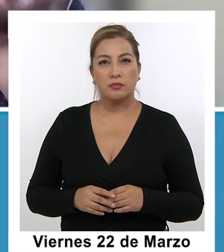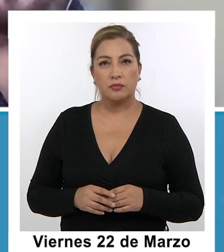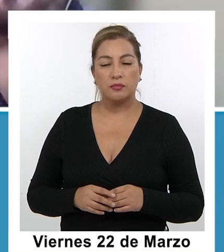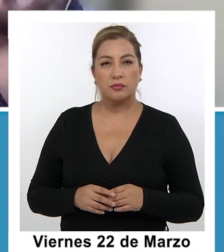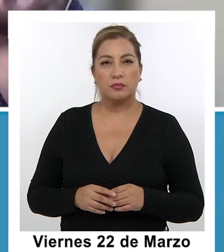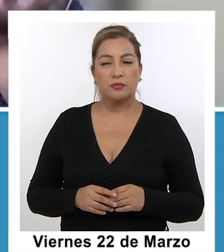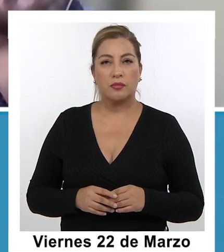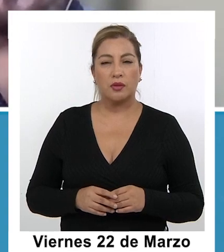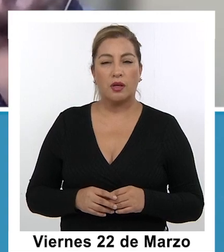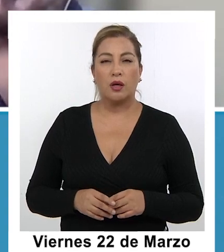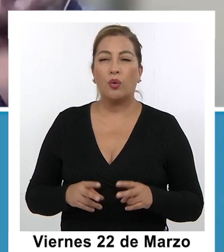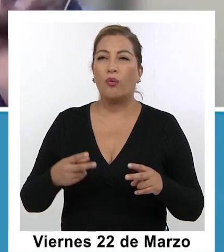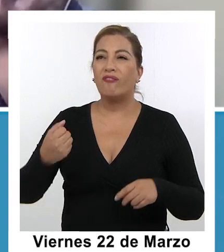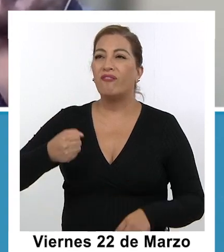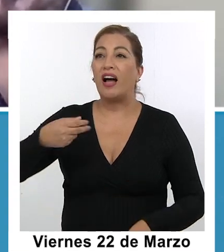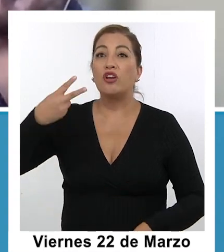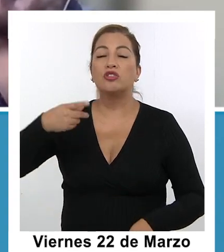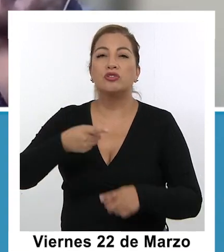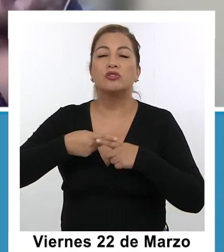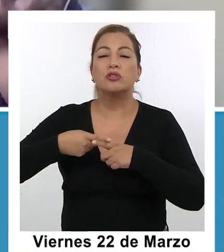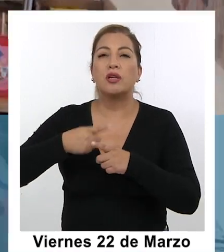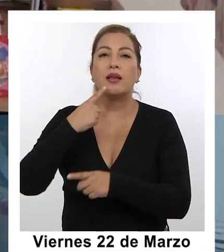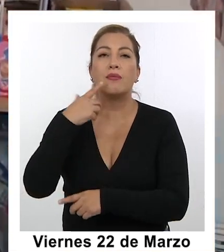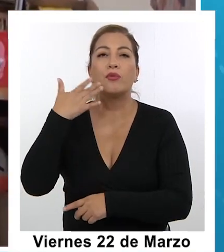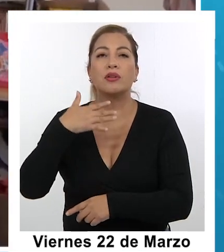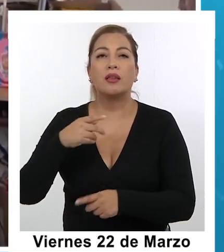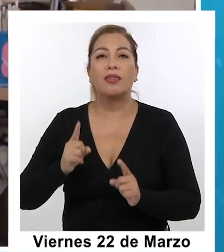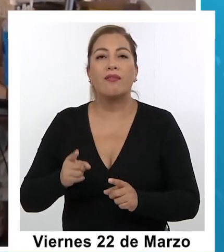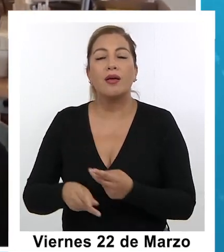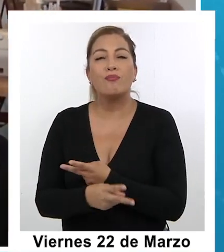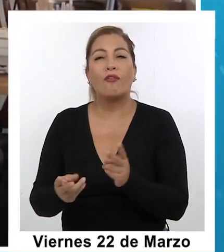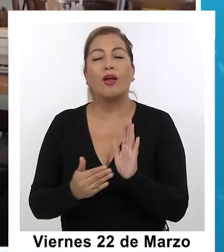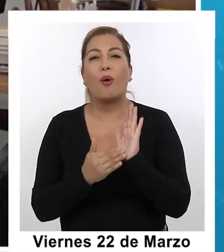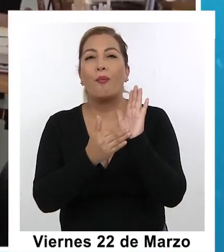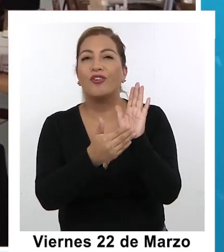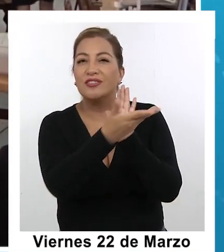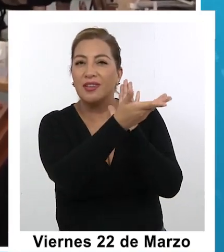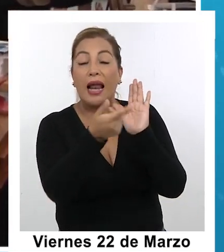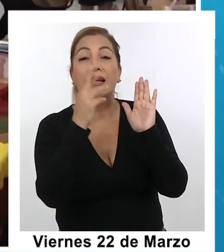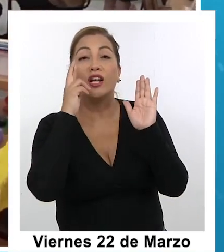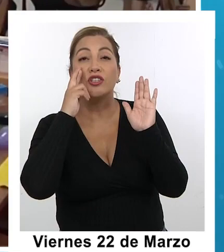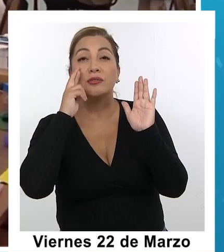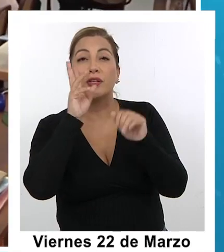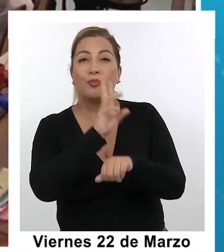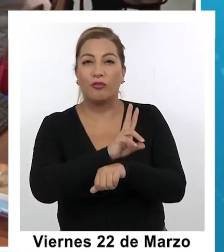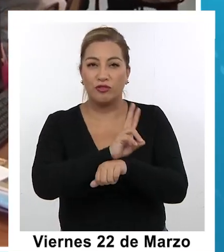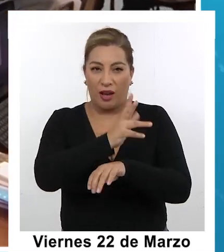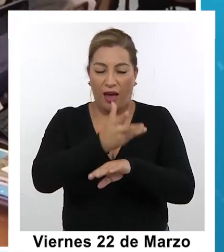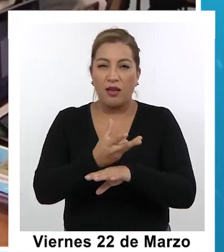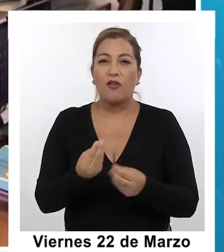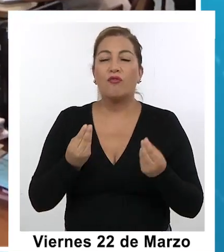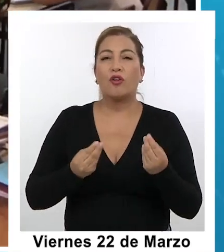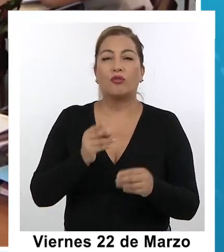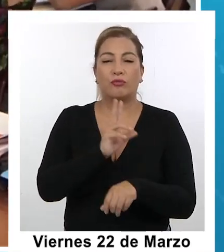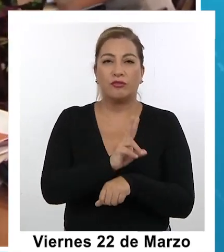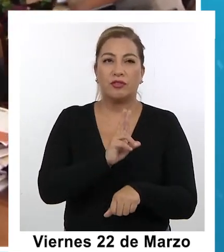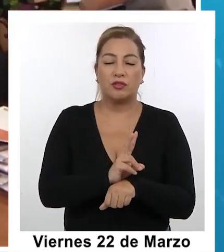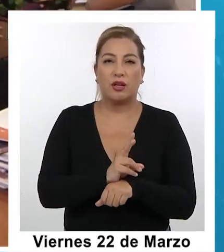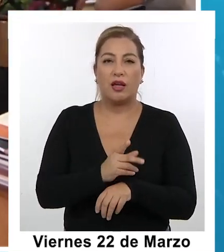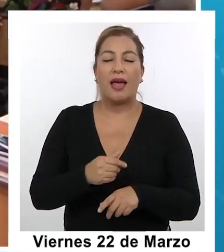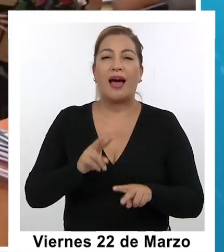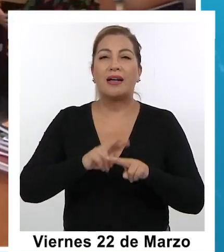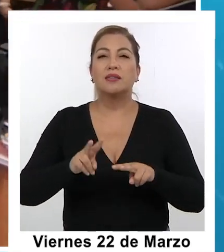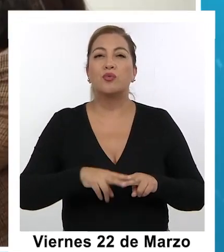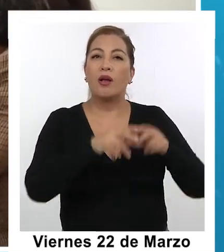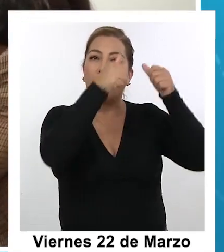hay una valoración social que es importante hacer en la pública, ¿Sí? Perfecto. Es importante reconocer que no es los profesores, deberíamos tener una campaña nacional,